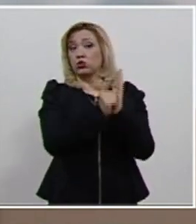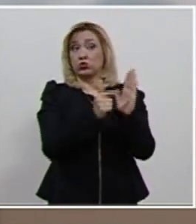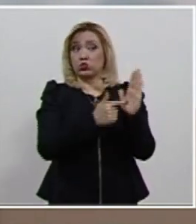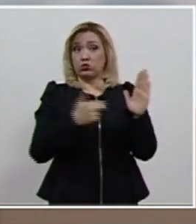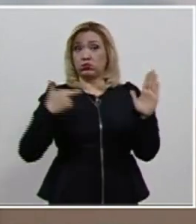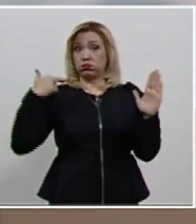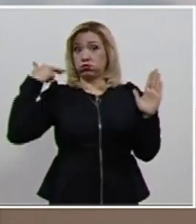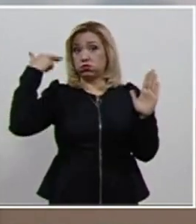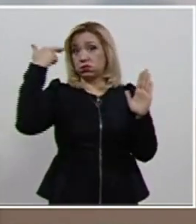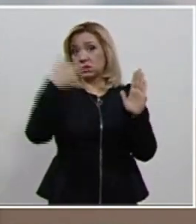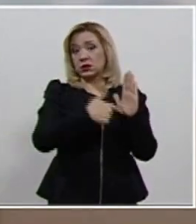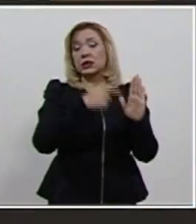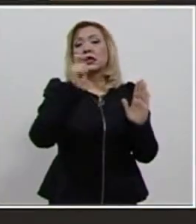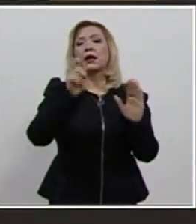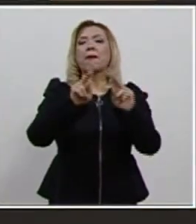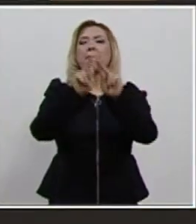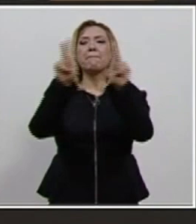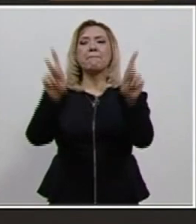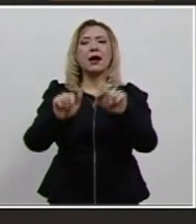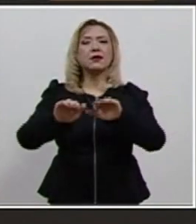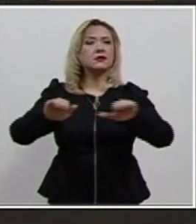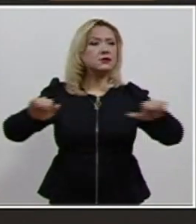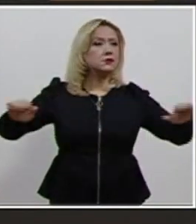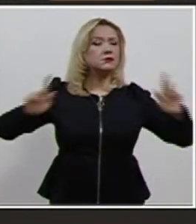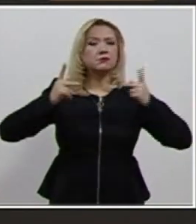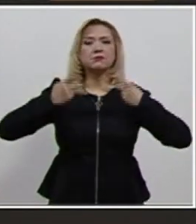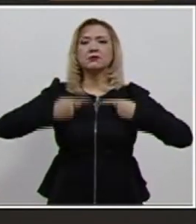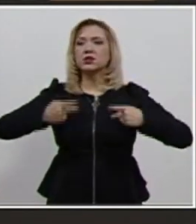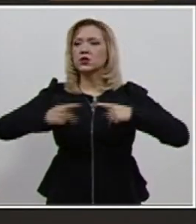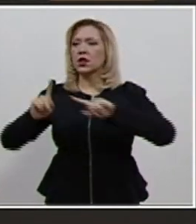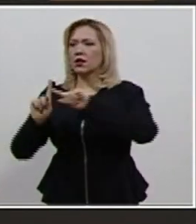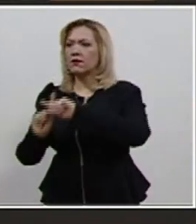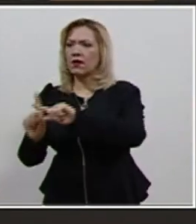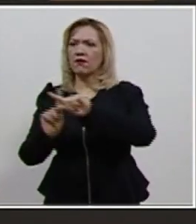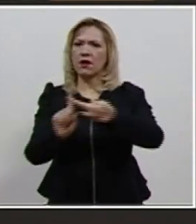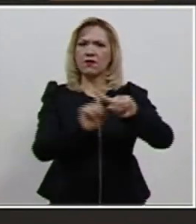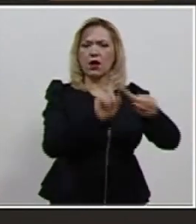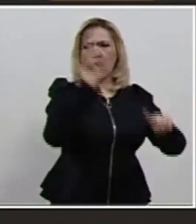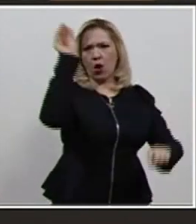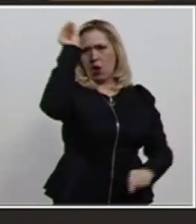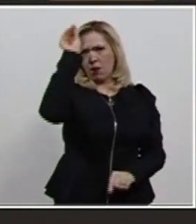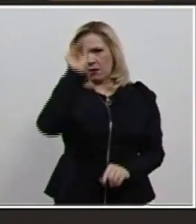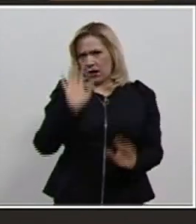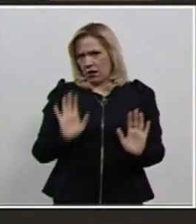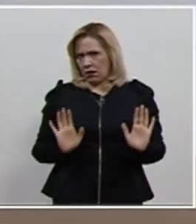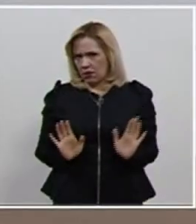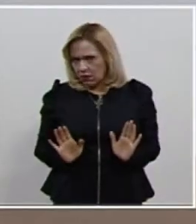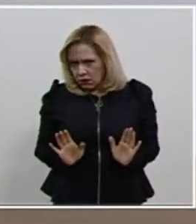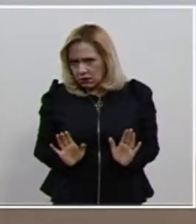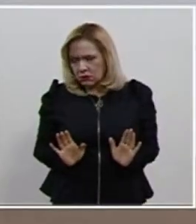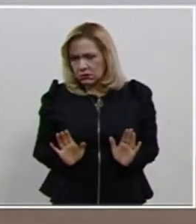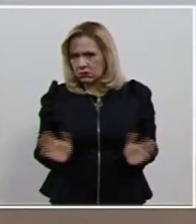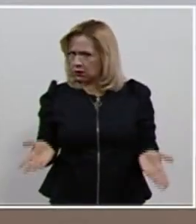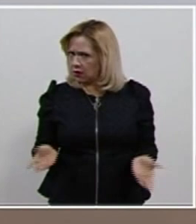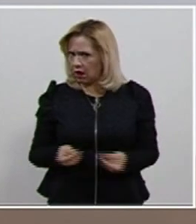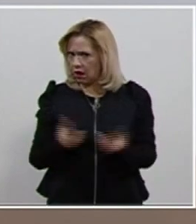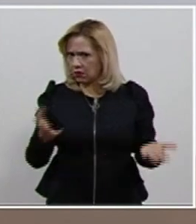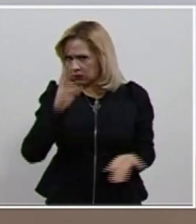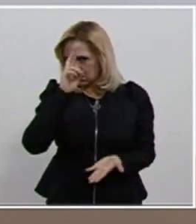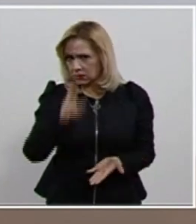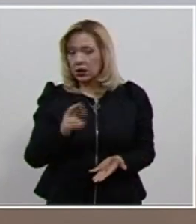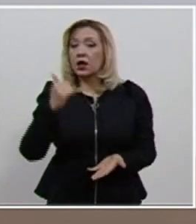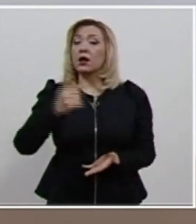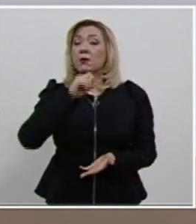capaz de preservar la paz entre personas con distintas visiones del bien común. Asimismo, recordó que los impartidores de